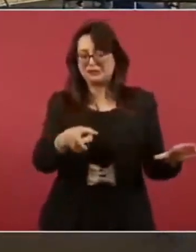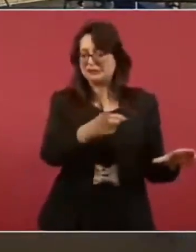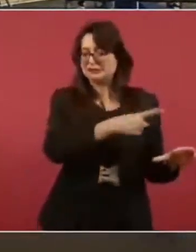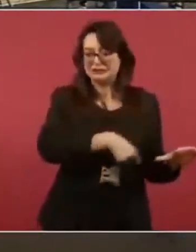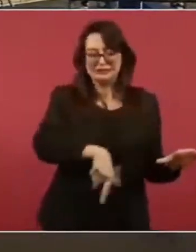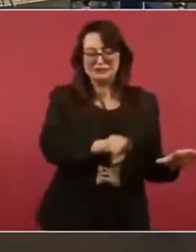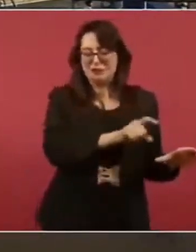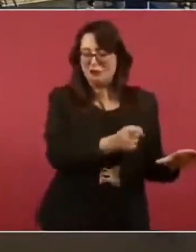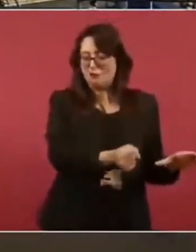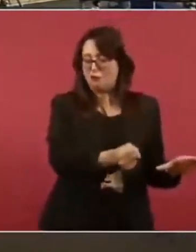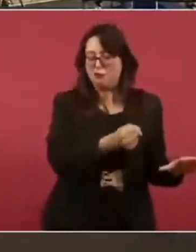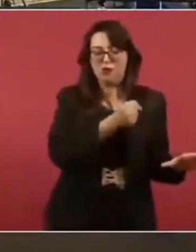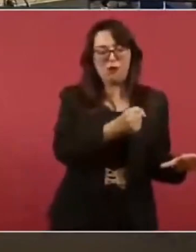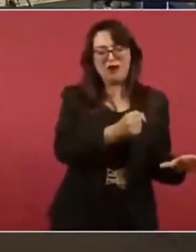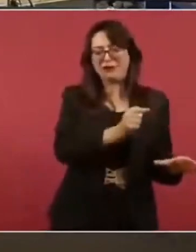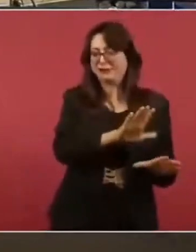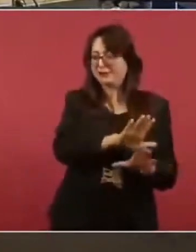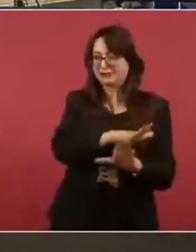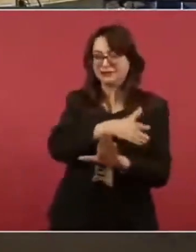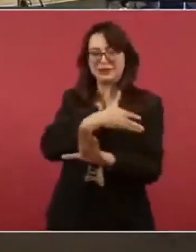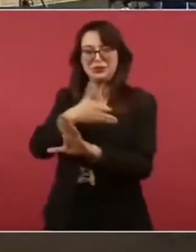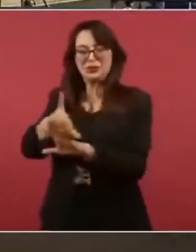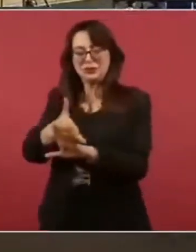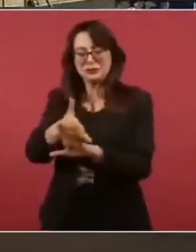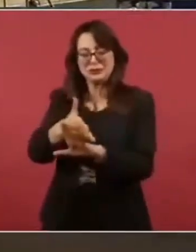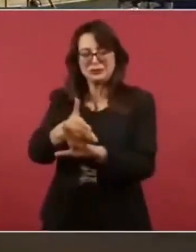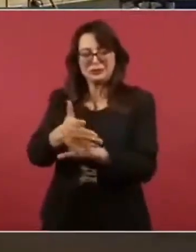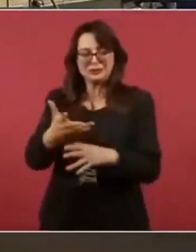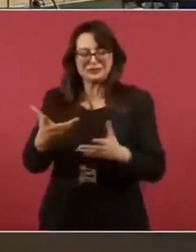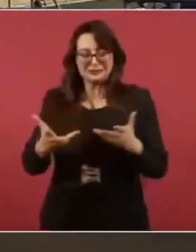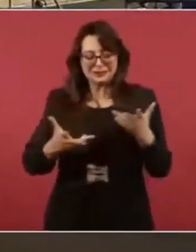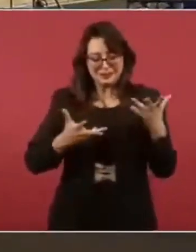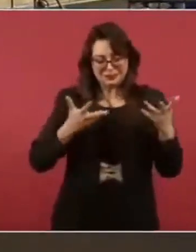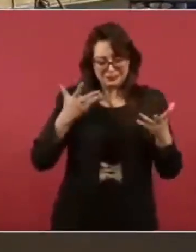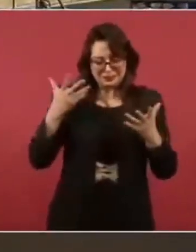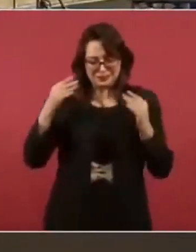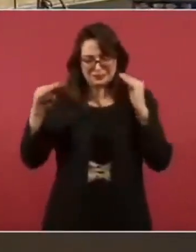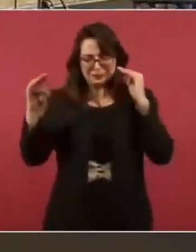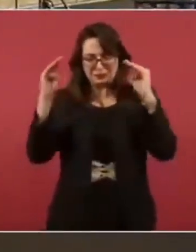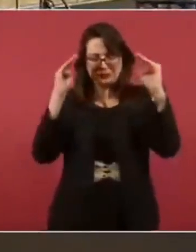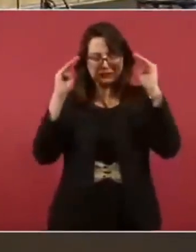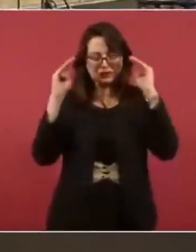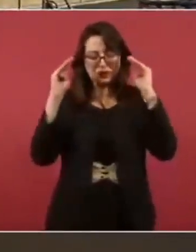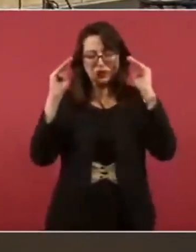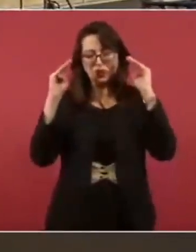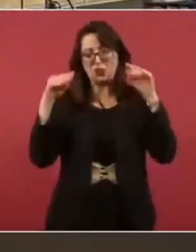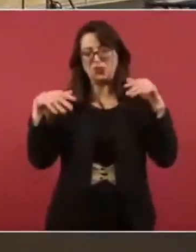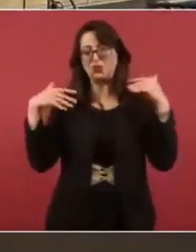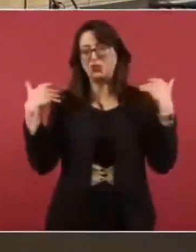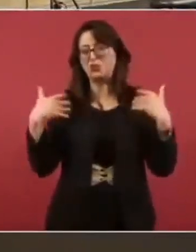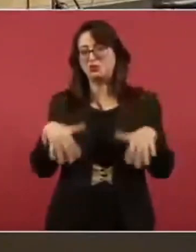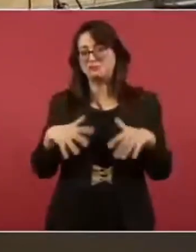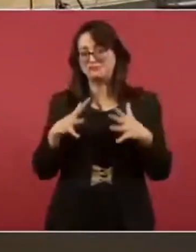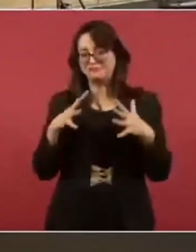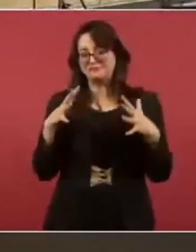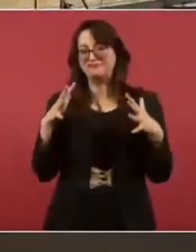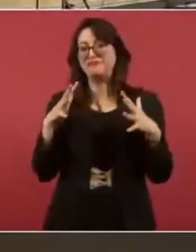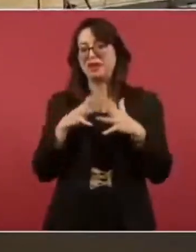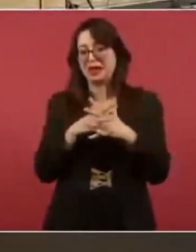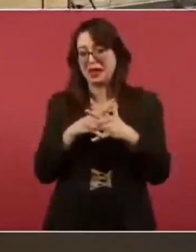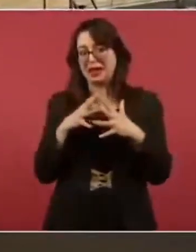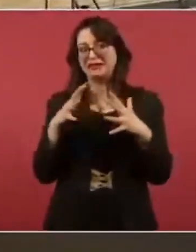general no optó por Mújica ante el riesgo de una intervención